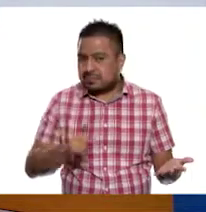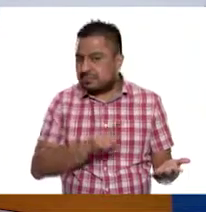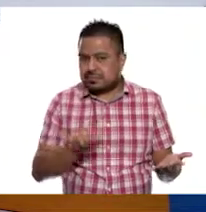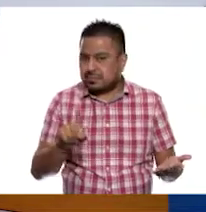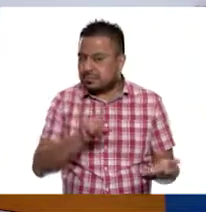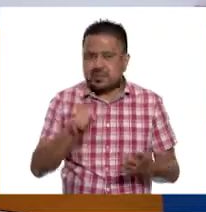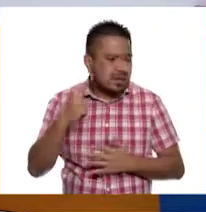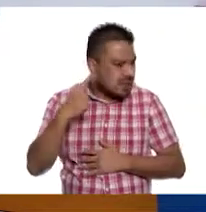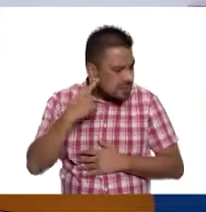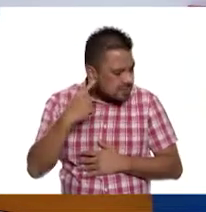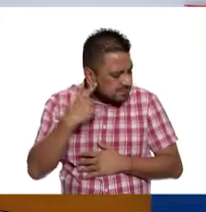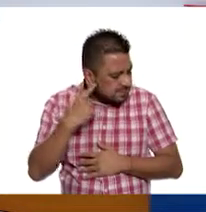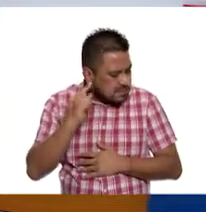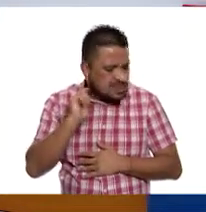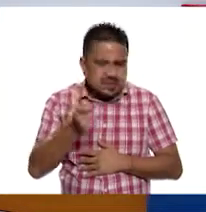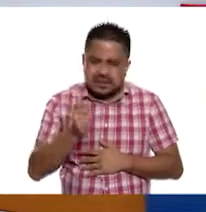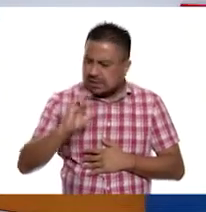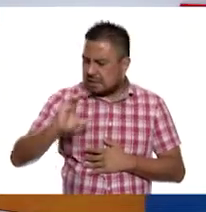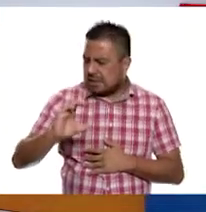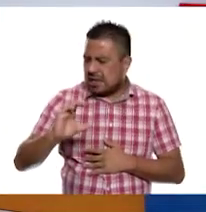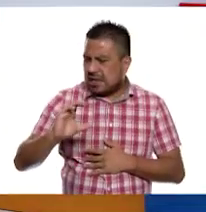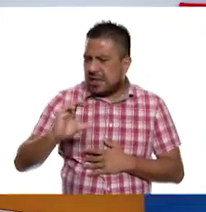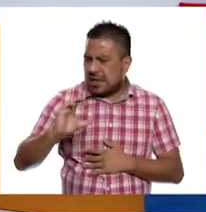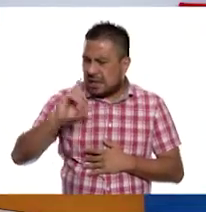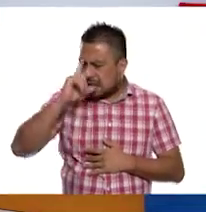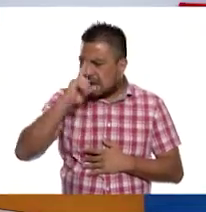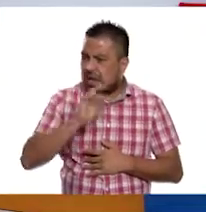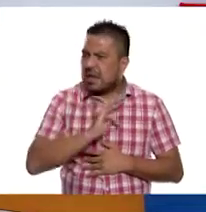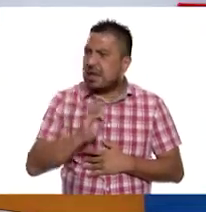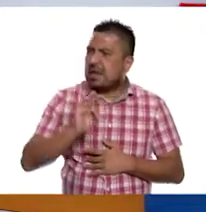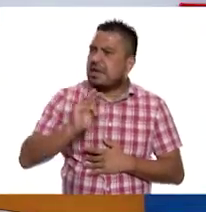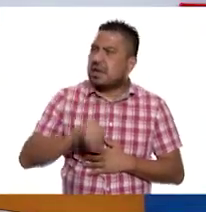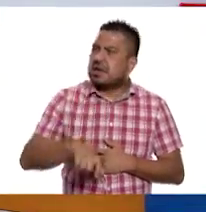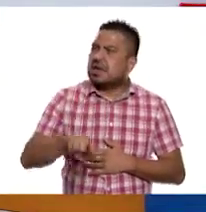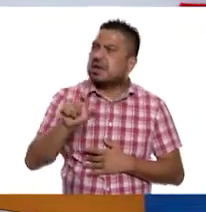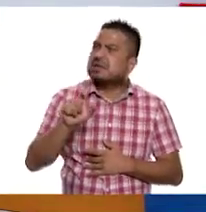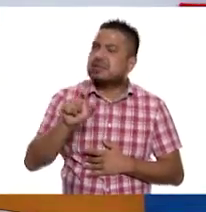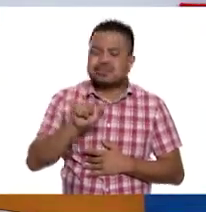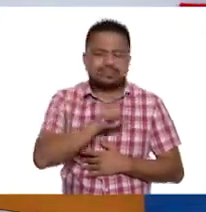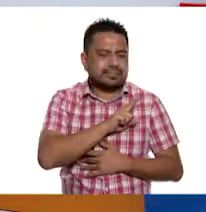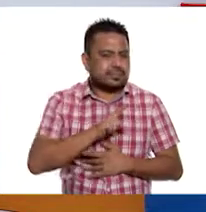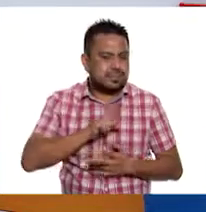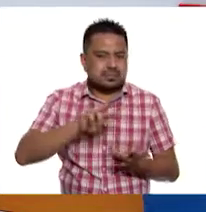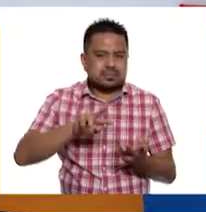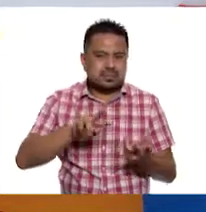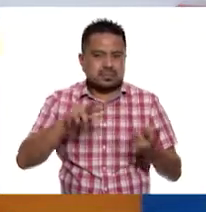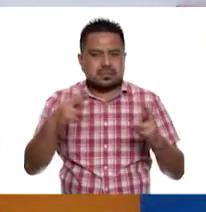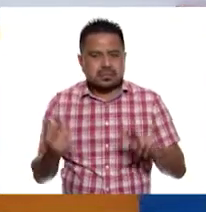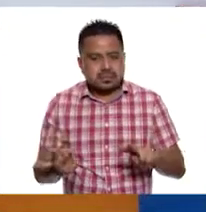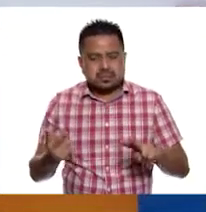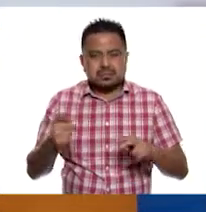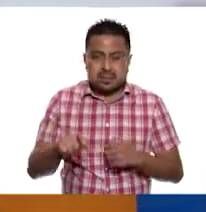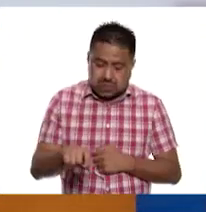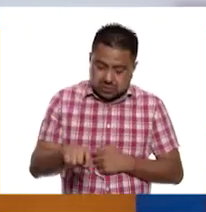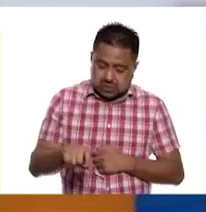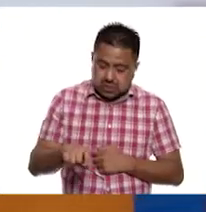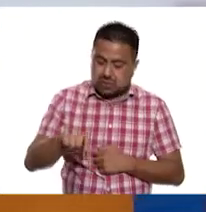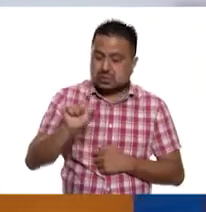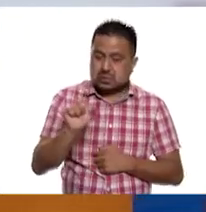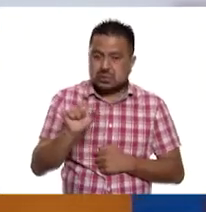que el sonido fuerte de C, para que suene que, que, se escribe con la Q